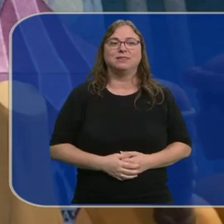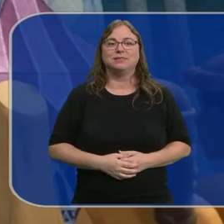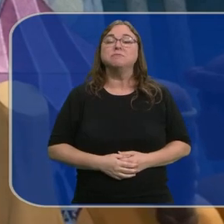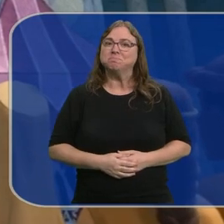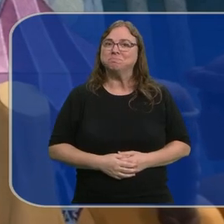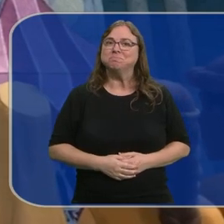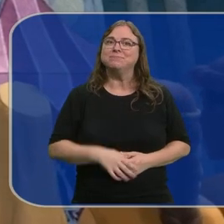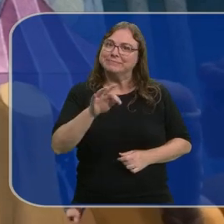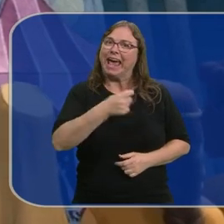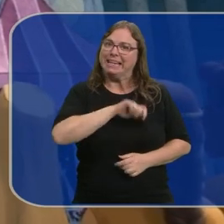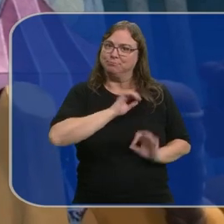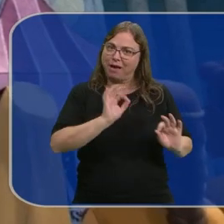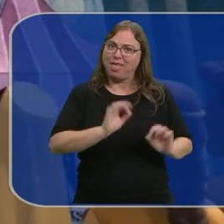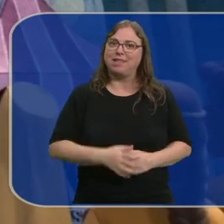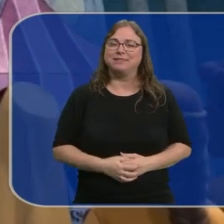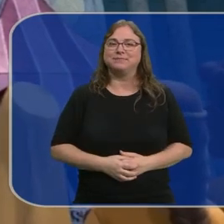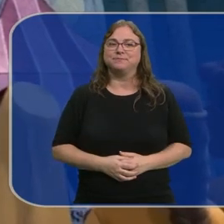está inspirada en España.